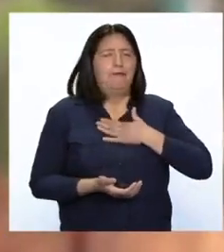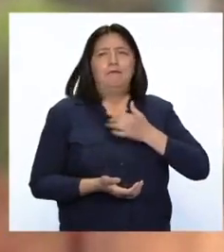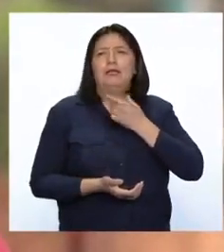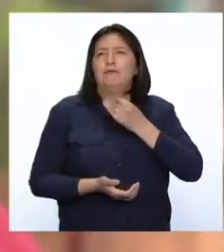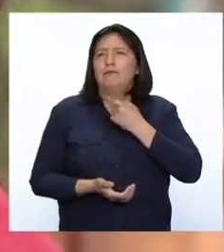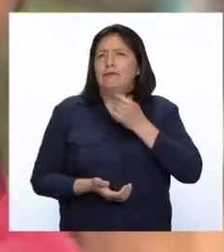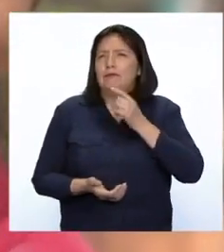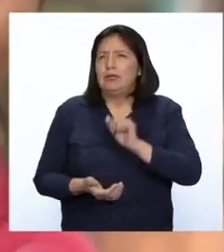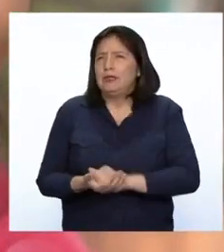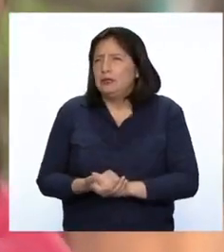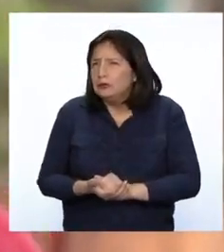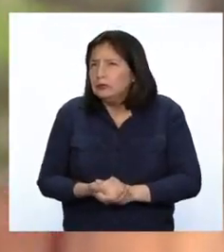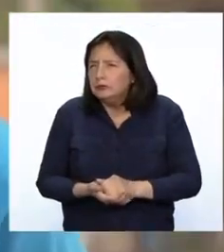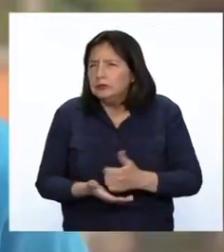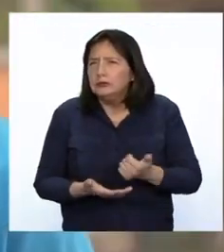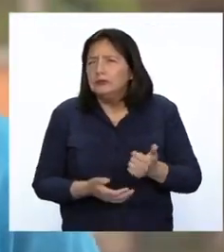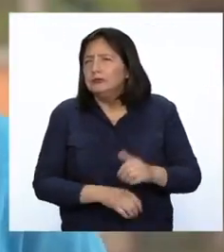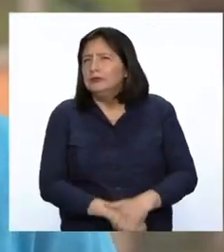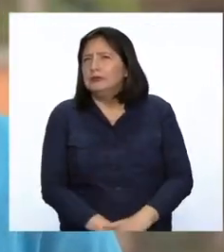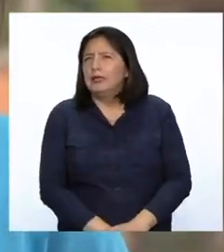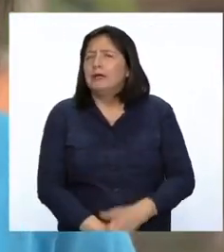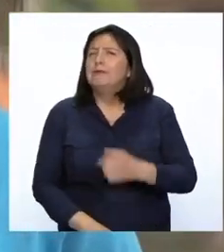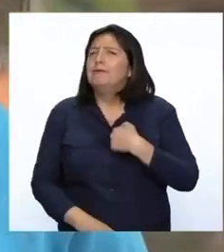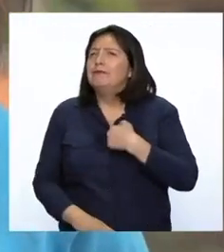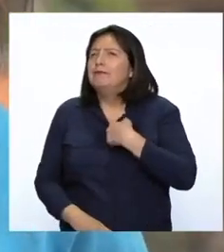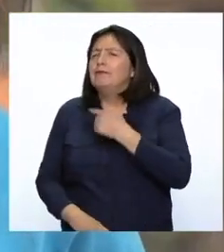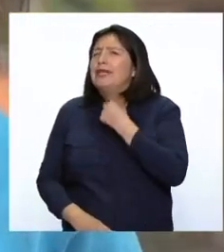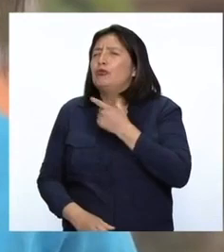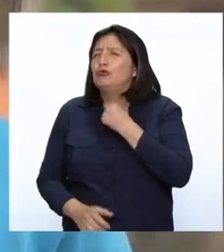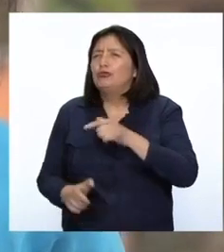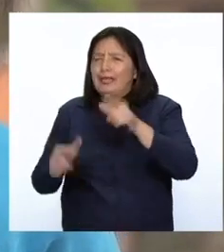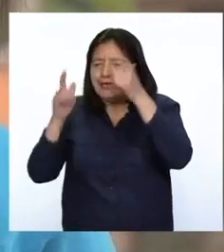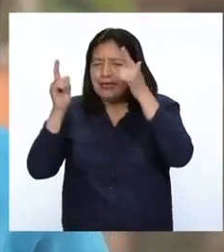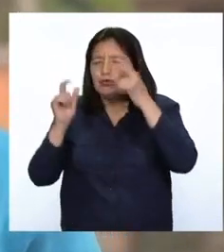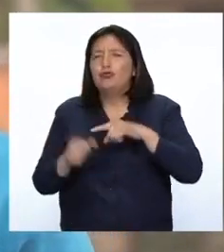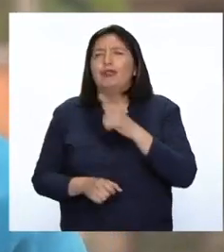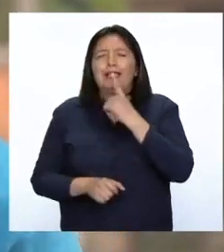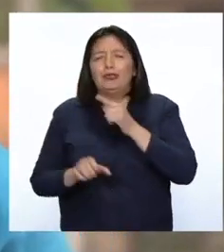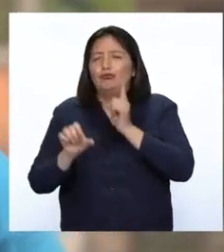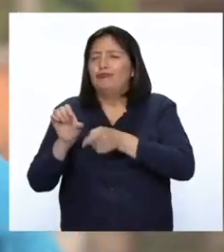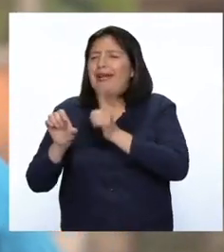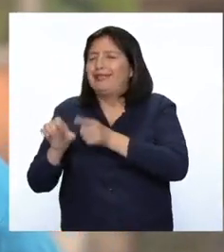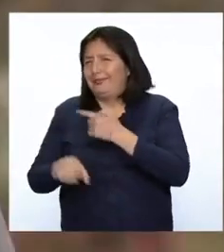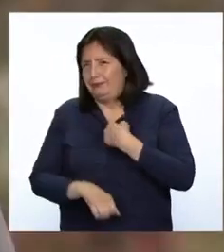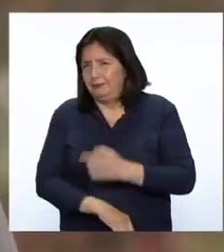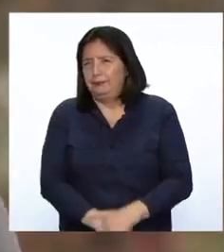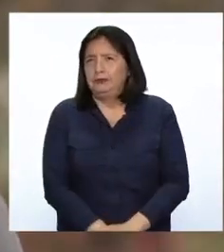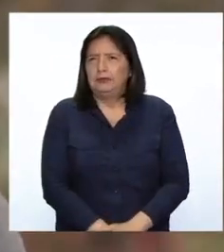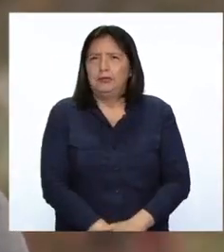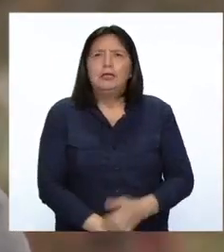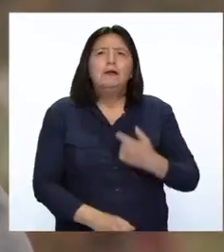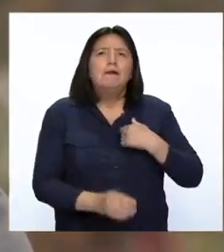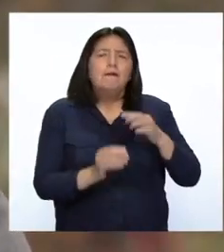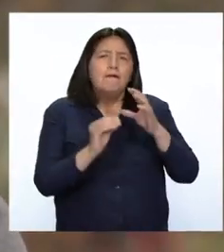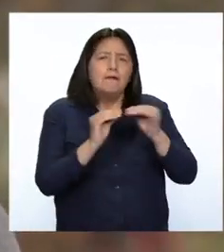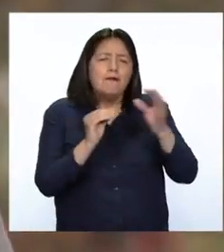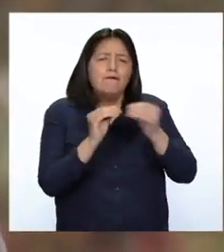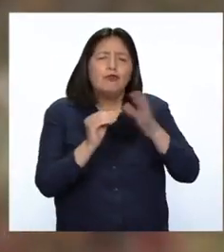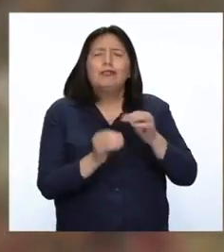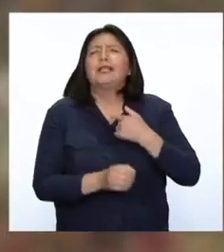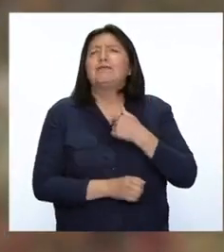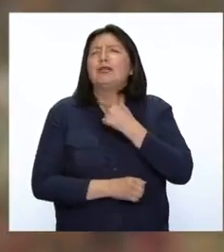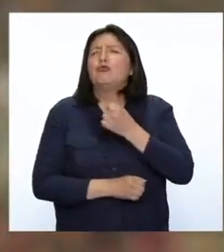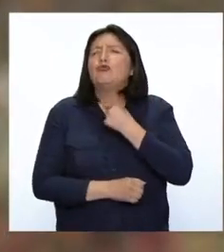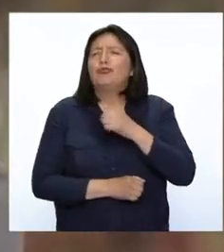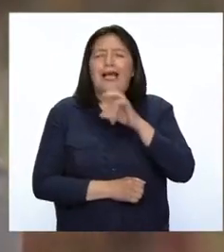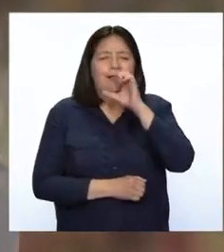gusta la fruta sola. Me gustan la lechuga y el tomate. Mi fruta favorita es